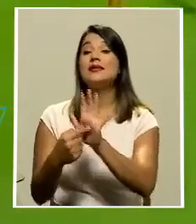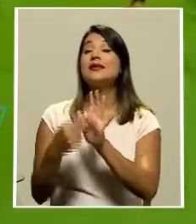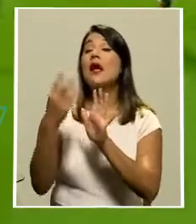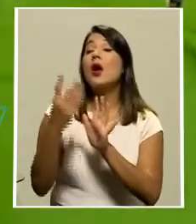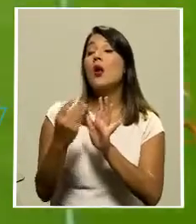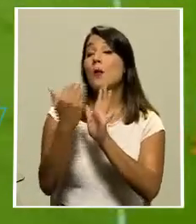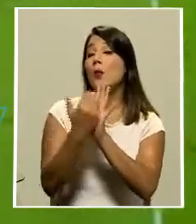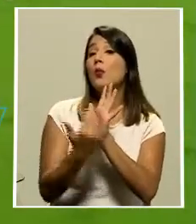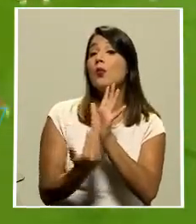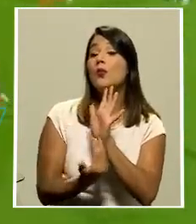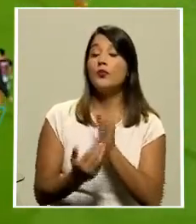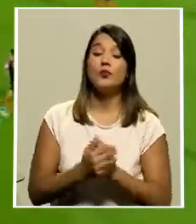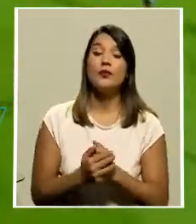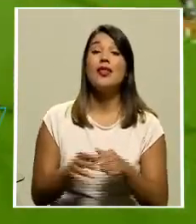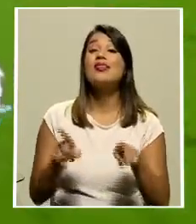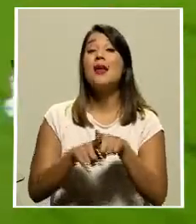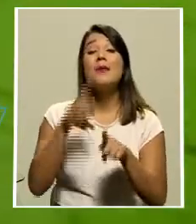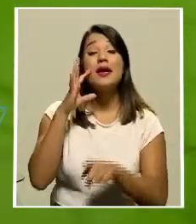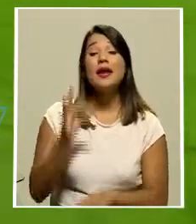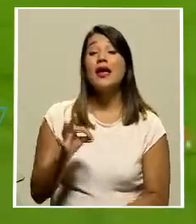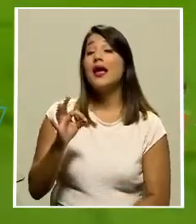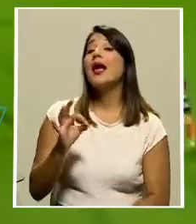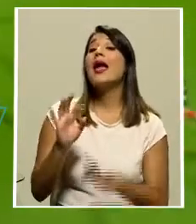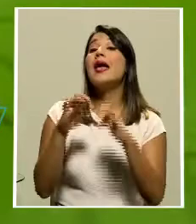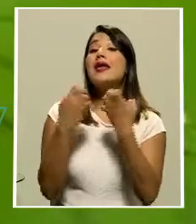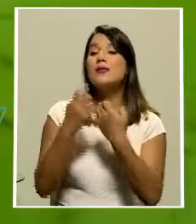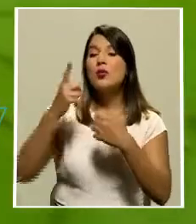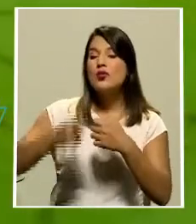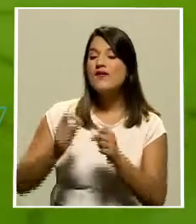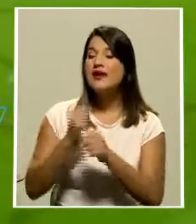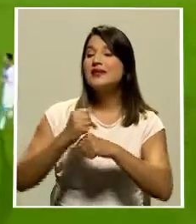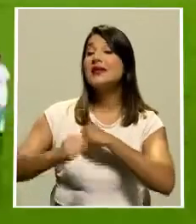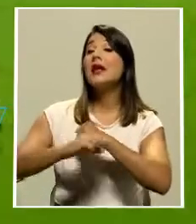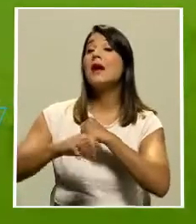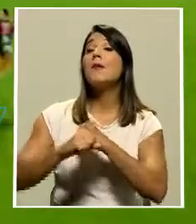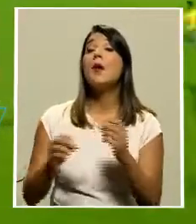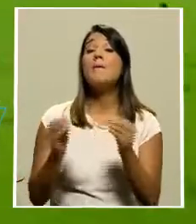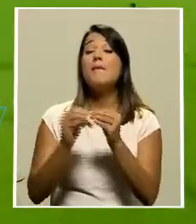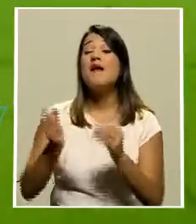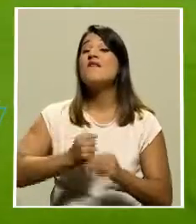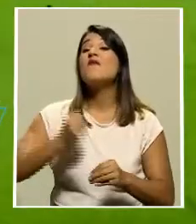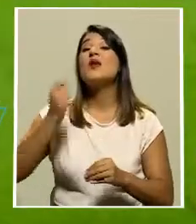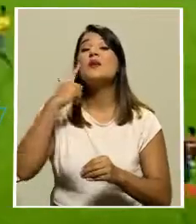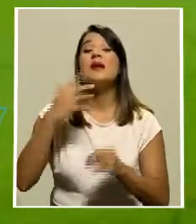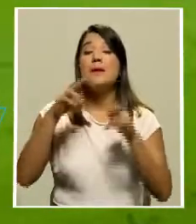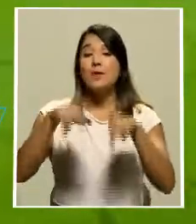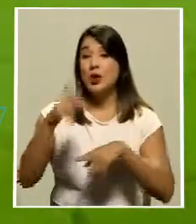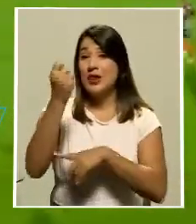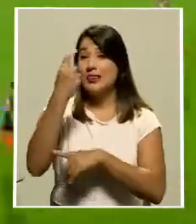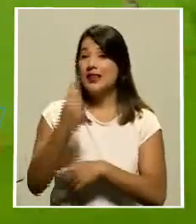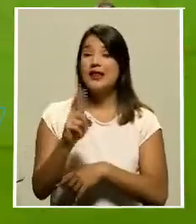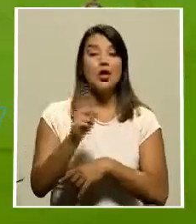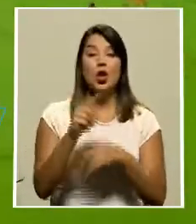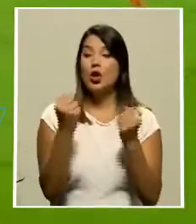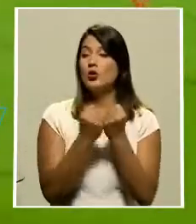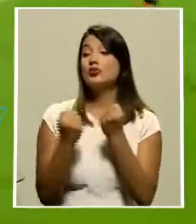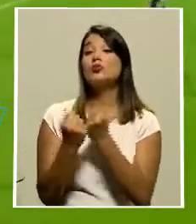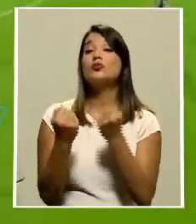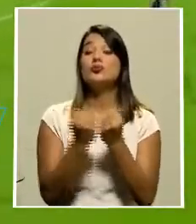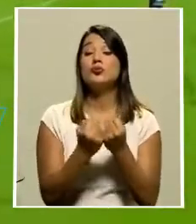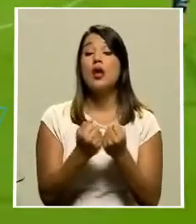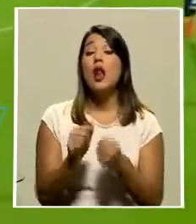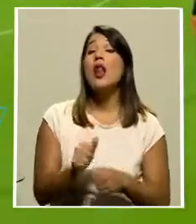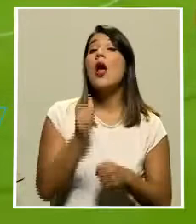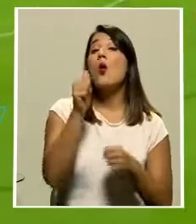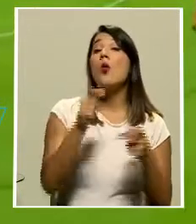Además, Solano cree que los equipos deben hacer una campaña más agresiva para que sus aficionados entiendan la importancia de no aglomerarse. Tanto